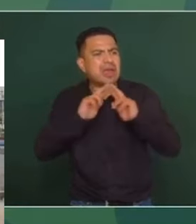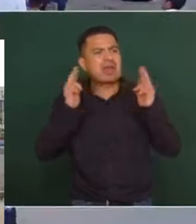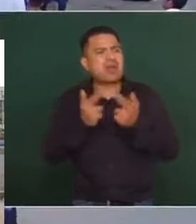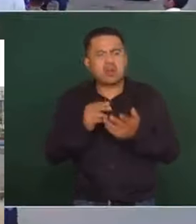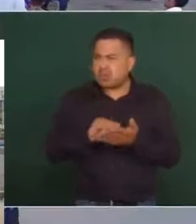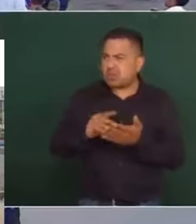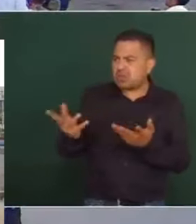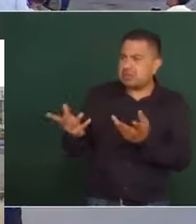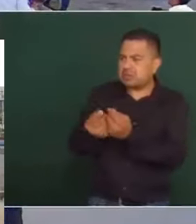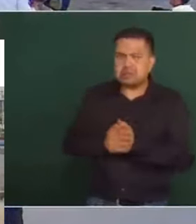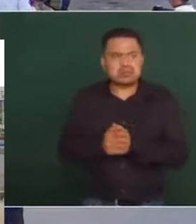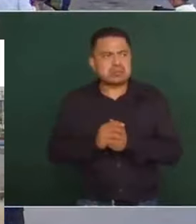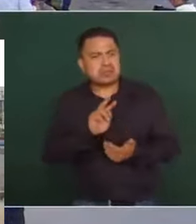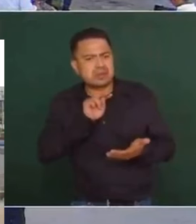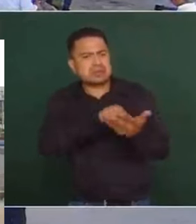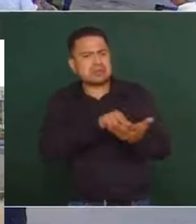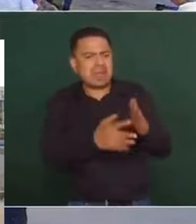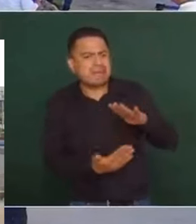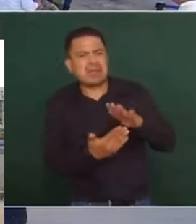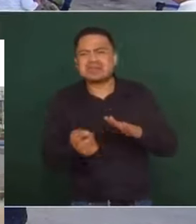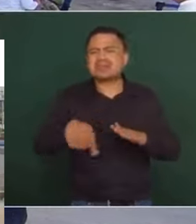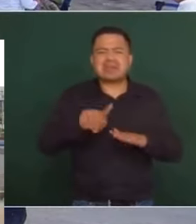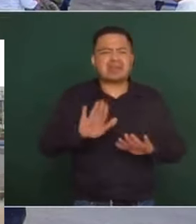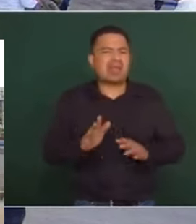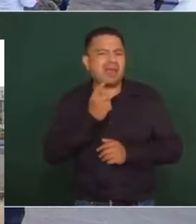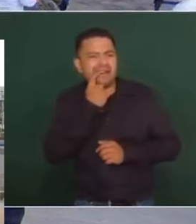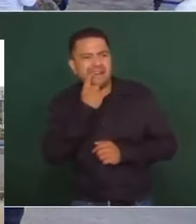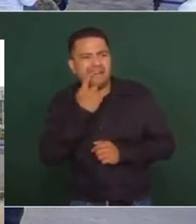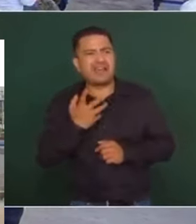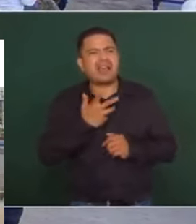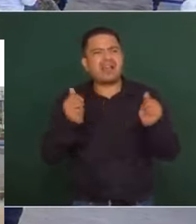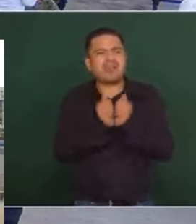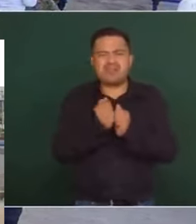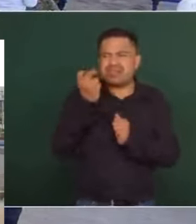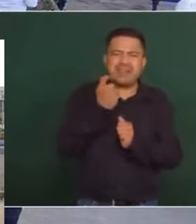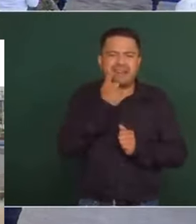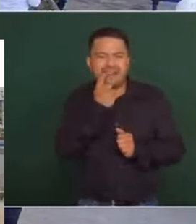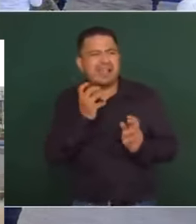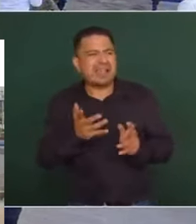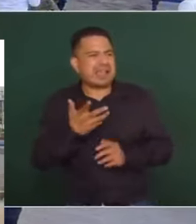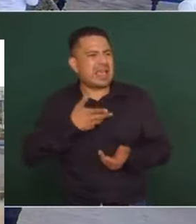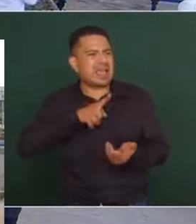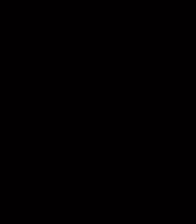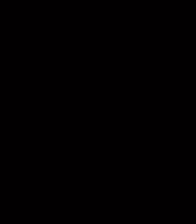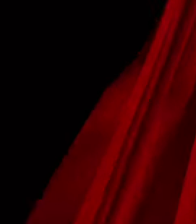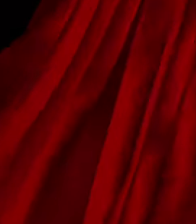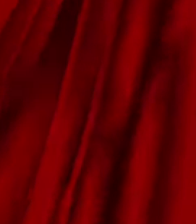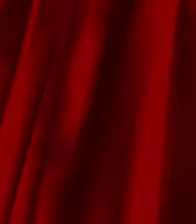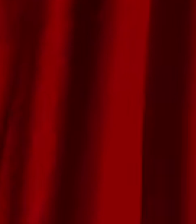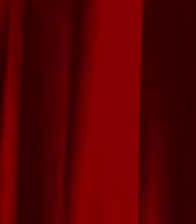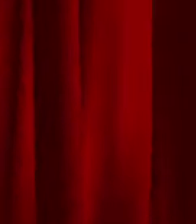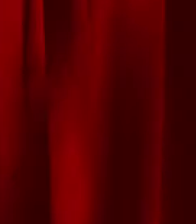reunión, Se levantaron de la mesa. Porque si ya traen un plan, con ese plan con baña, con ese propósito.